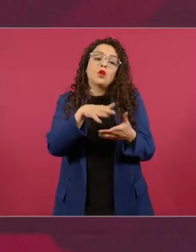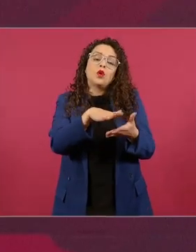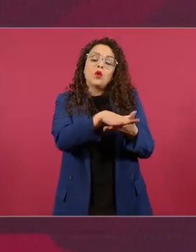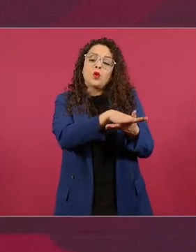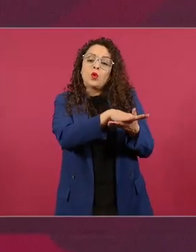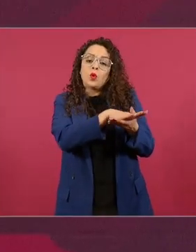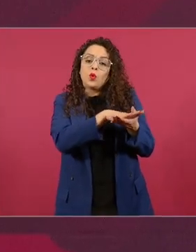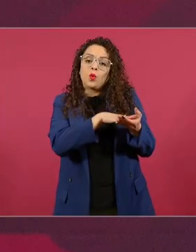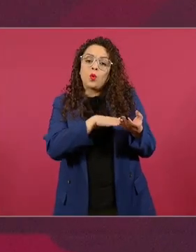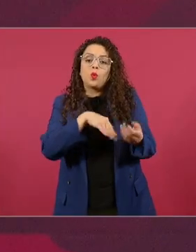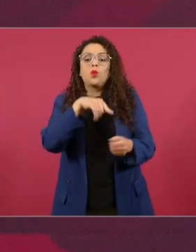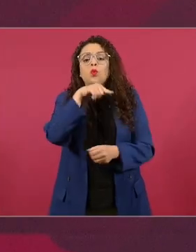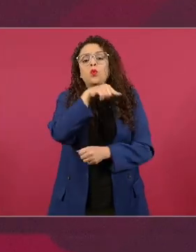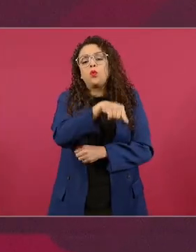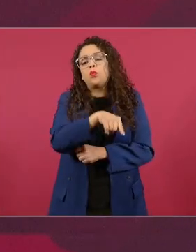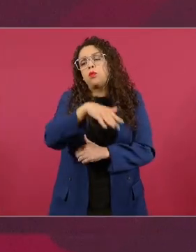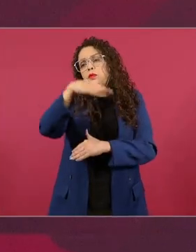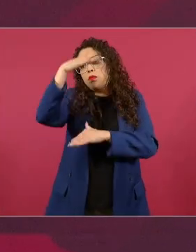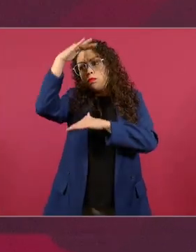conservadora